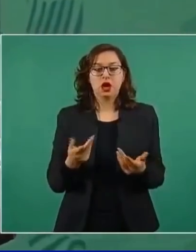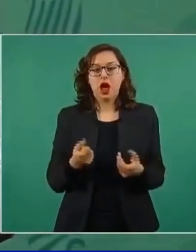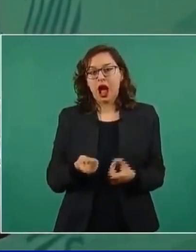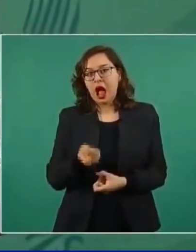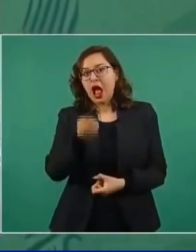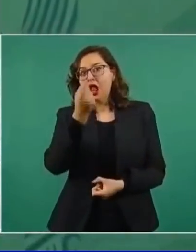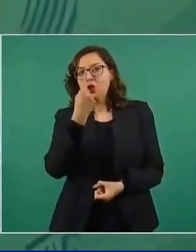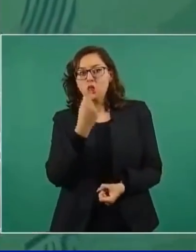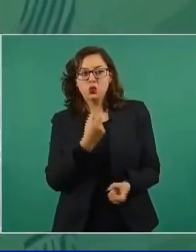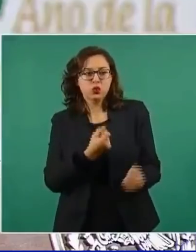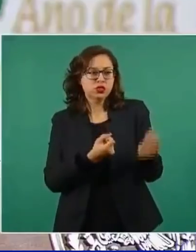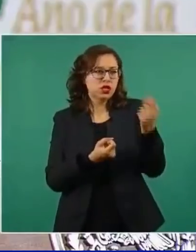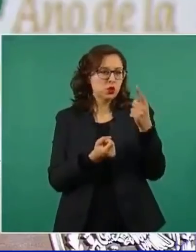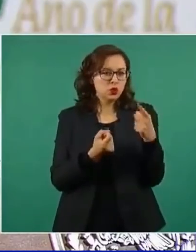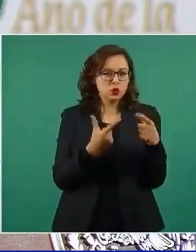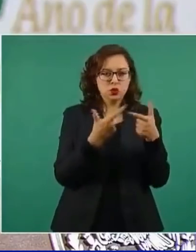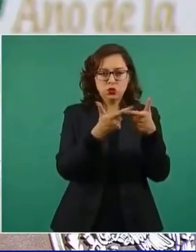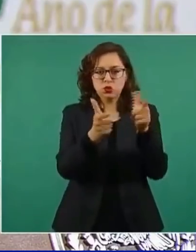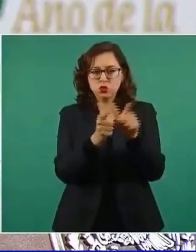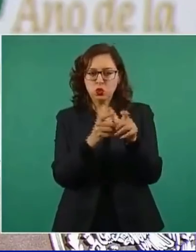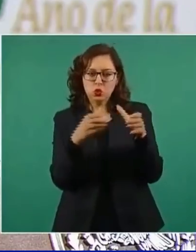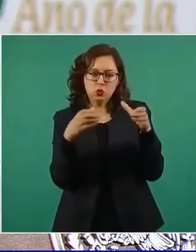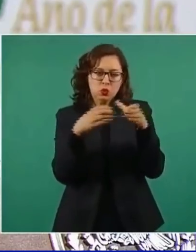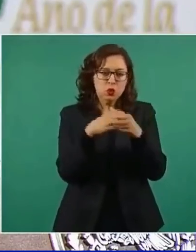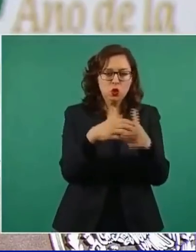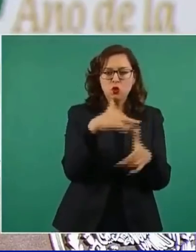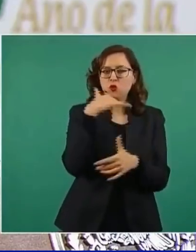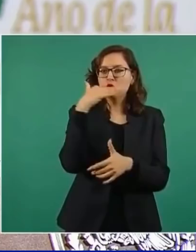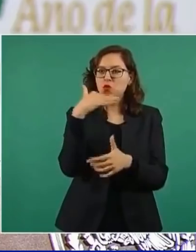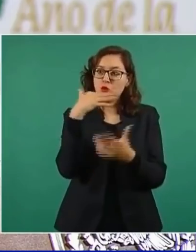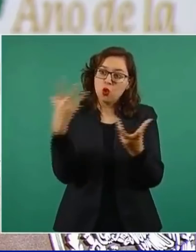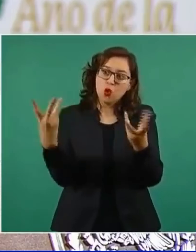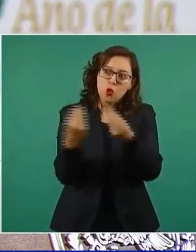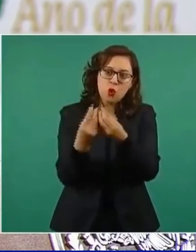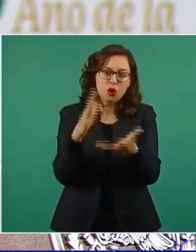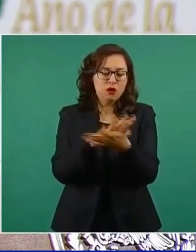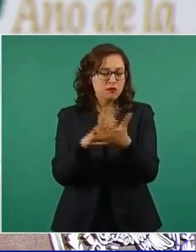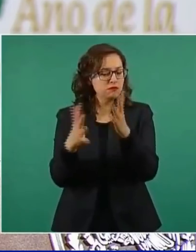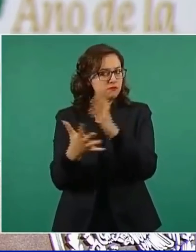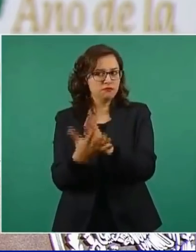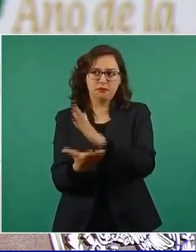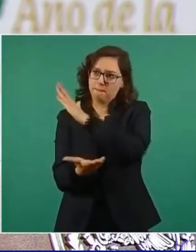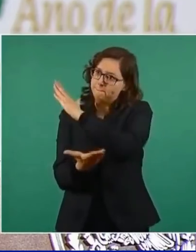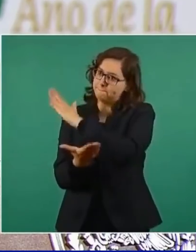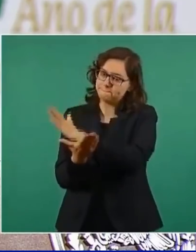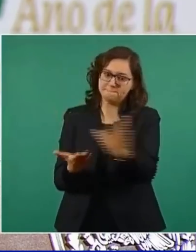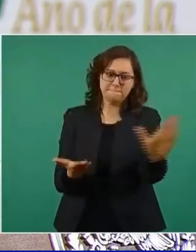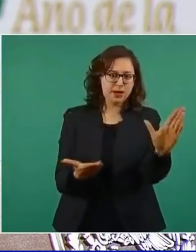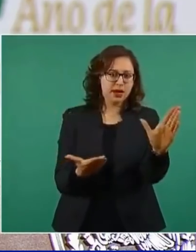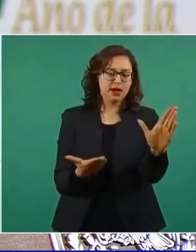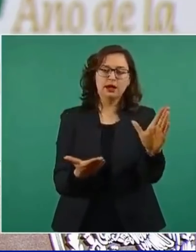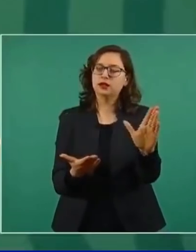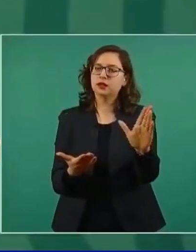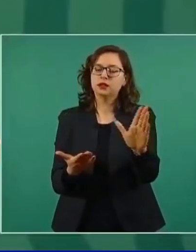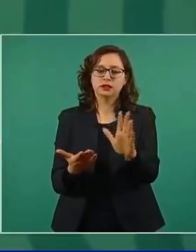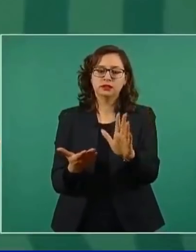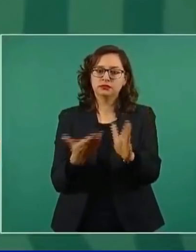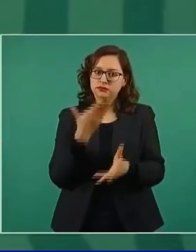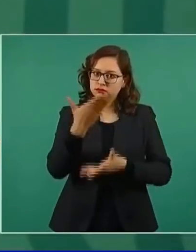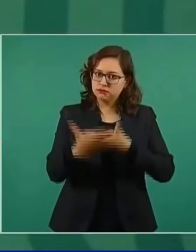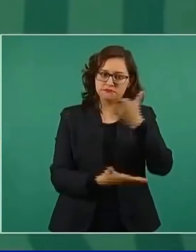corruptas, rapaces, al servicio de grupos de intereses creados.